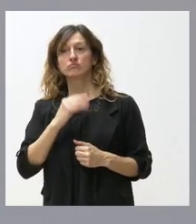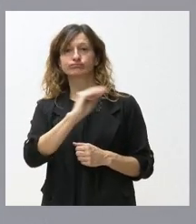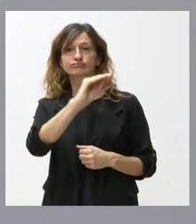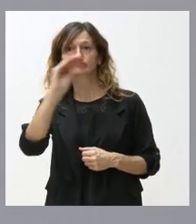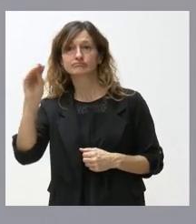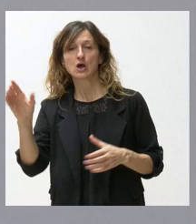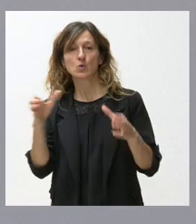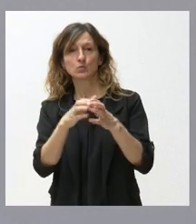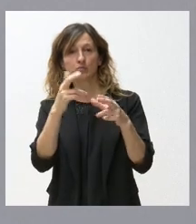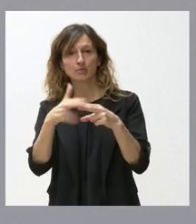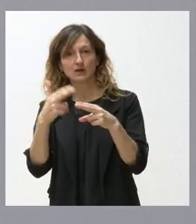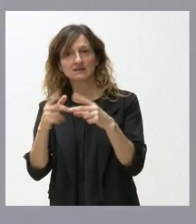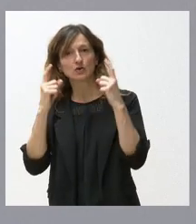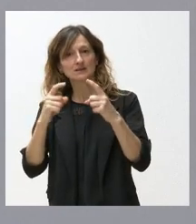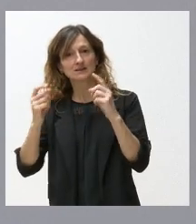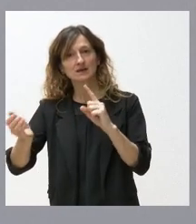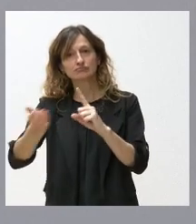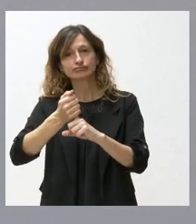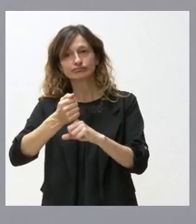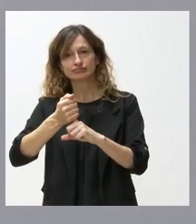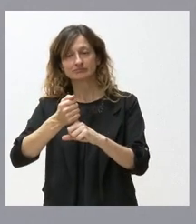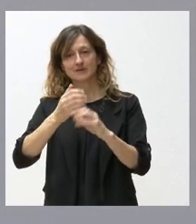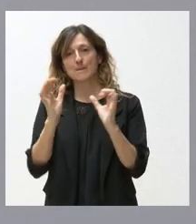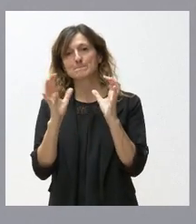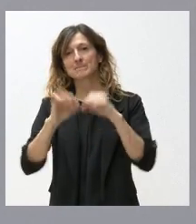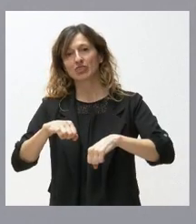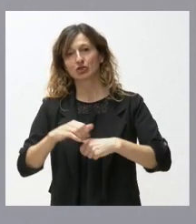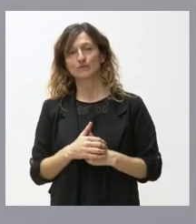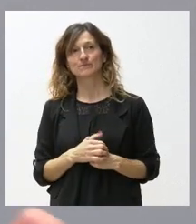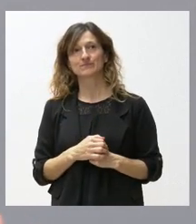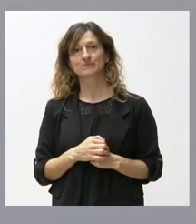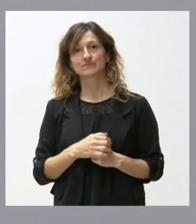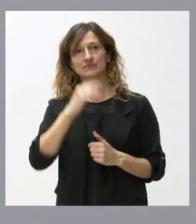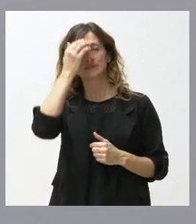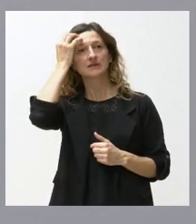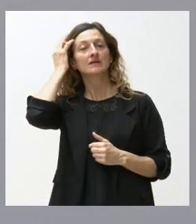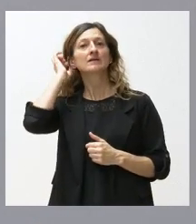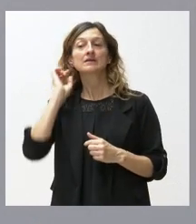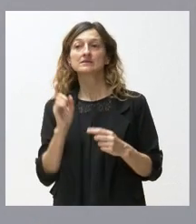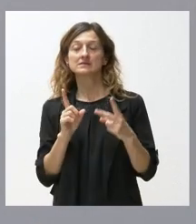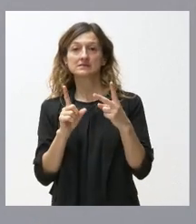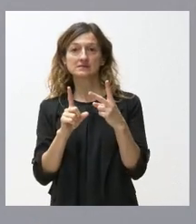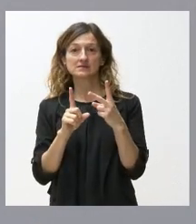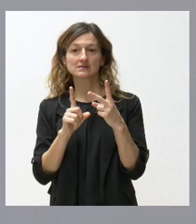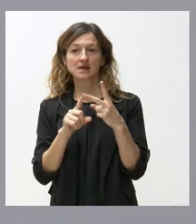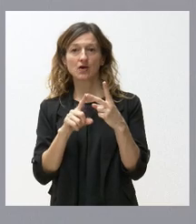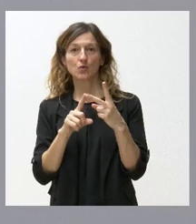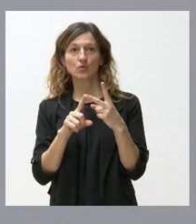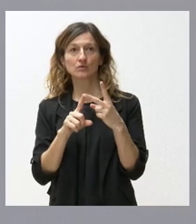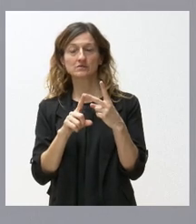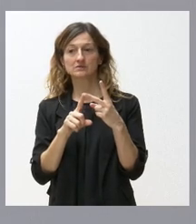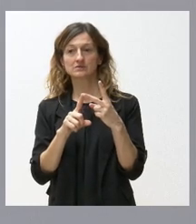políticos para alcanzar este gran pacto parlamentario. Una segunda cuestión que creo que me plantea, perdón,